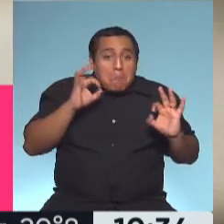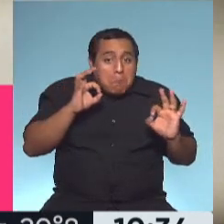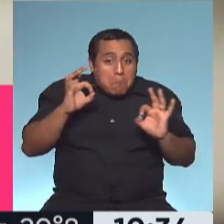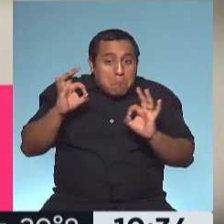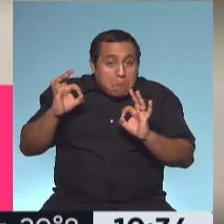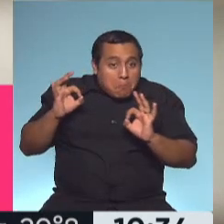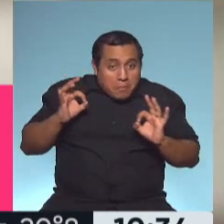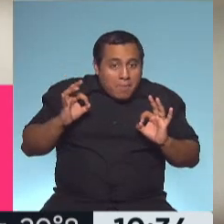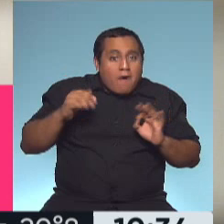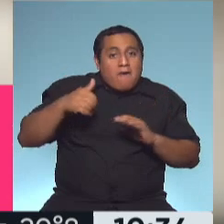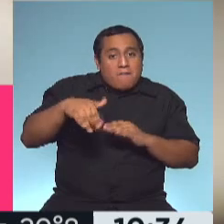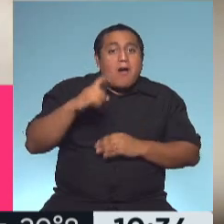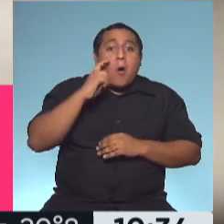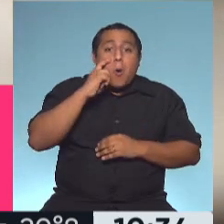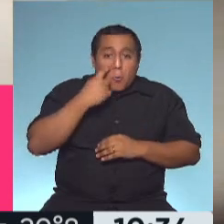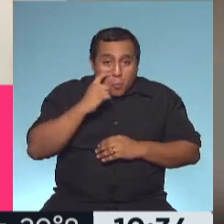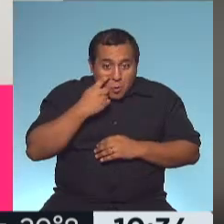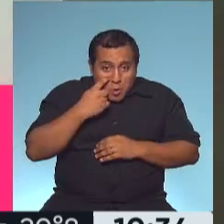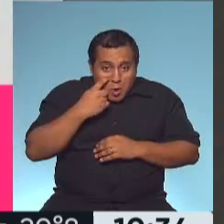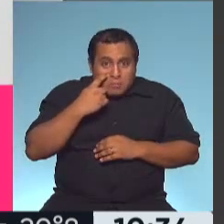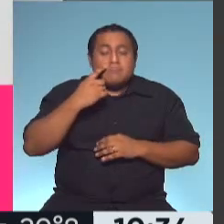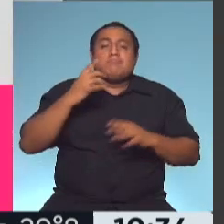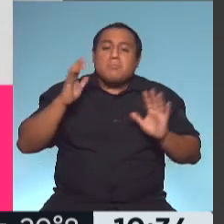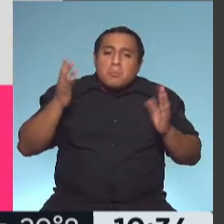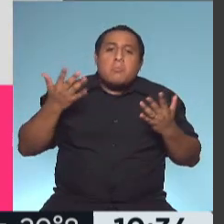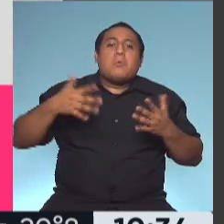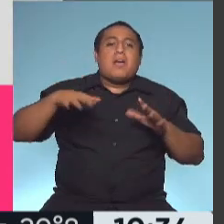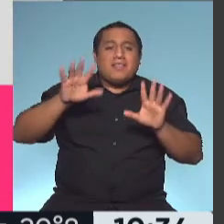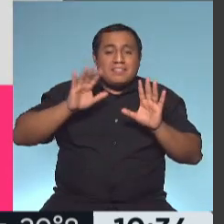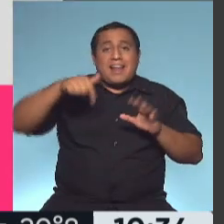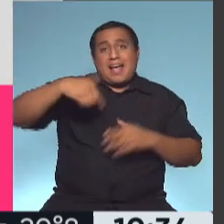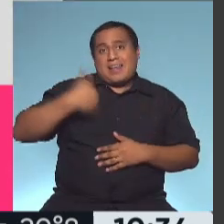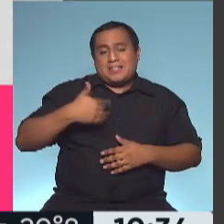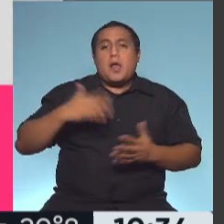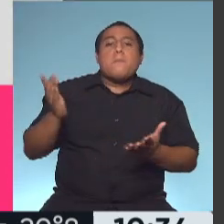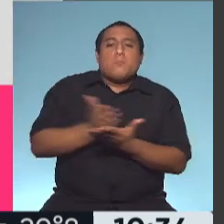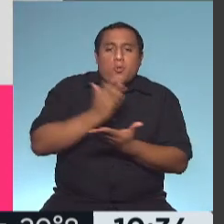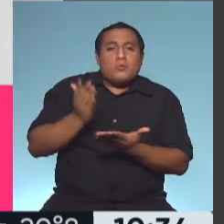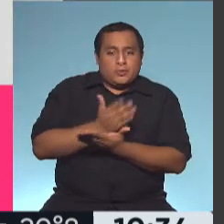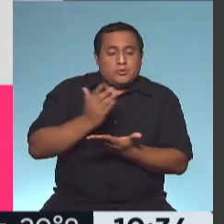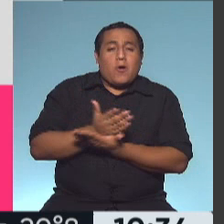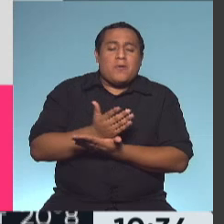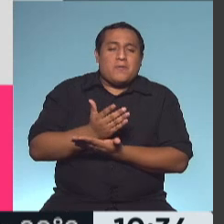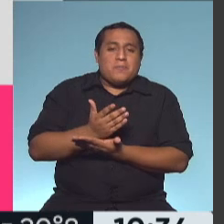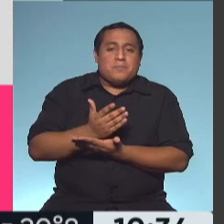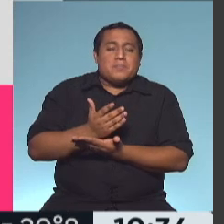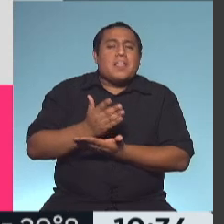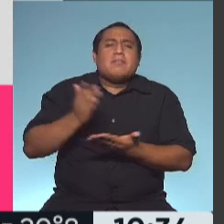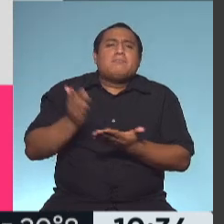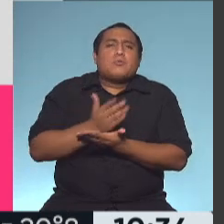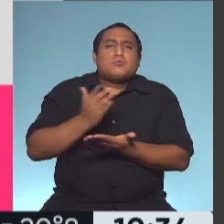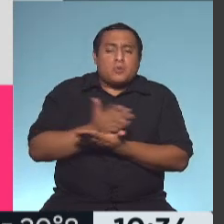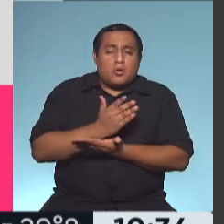en junio podría empezar a producirse en el país, por lo menos hacer una